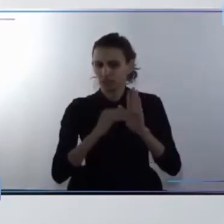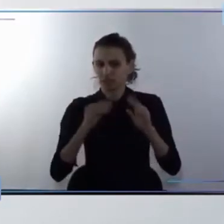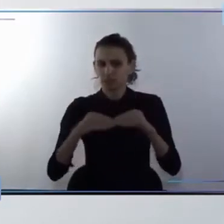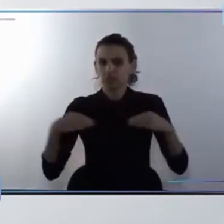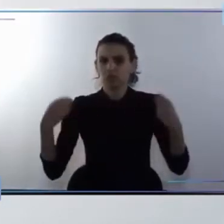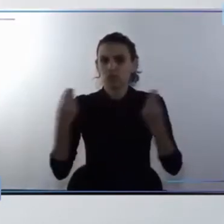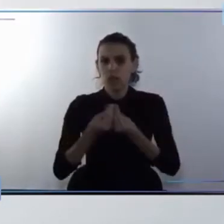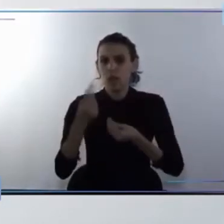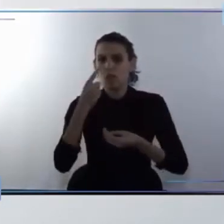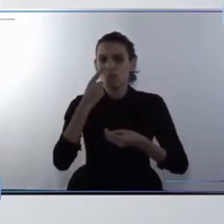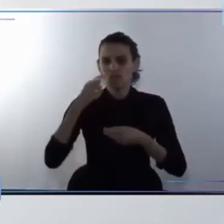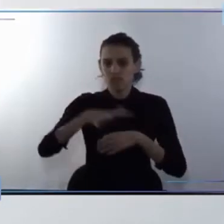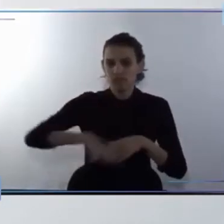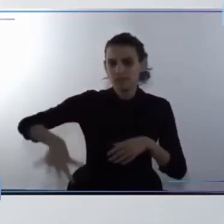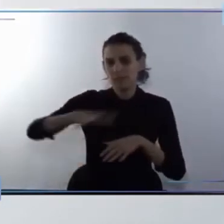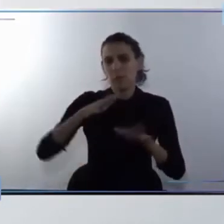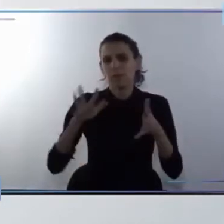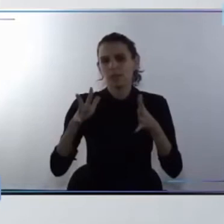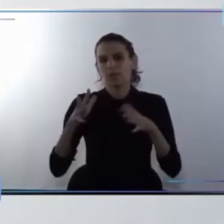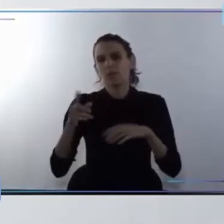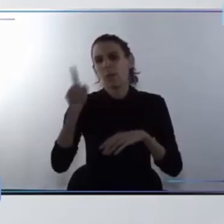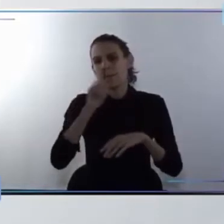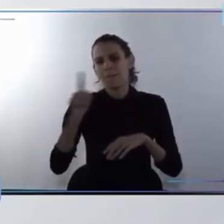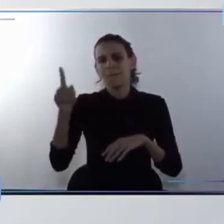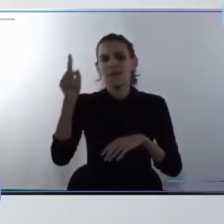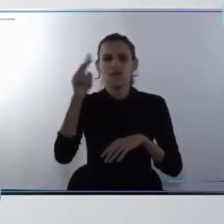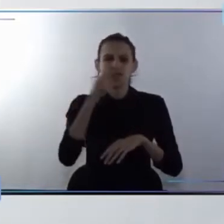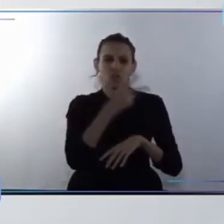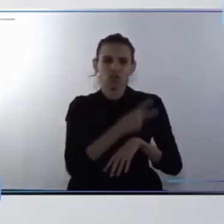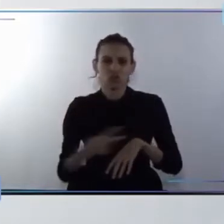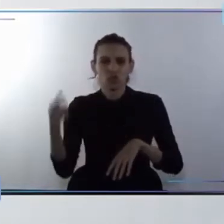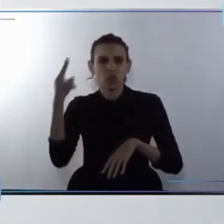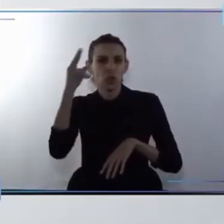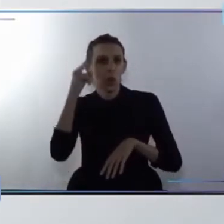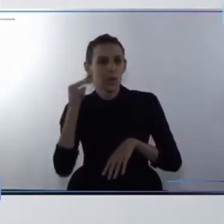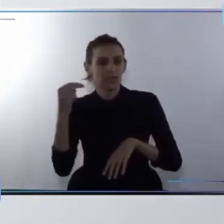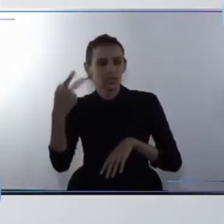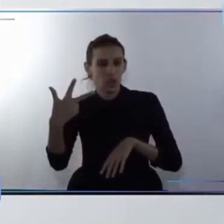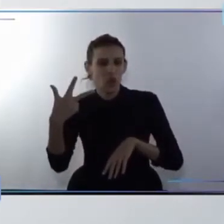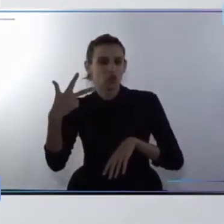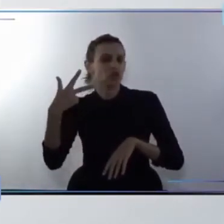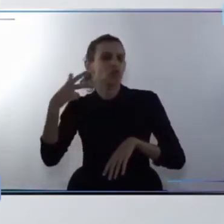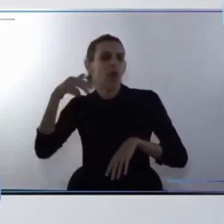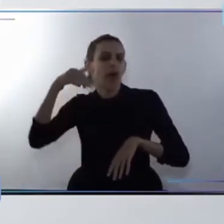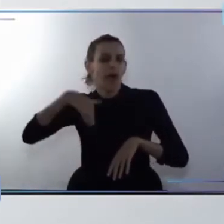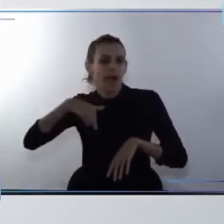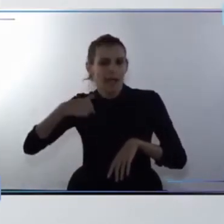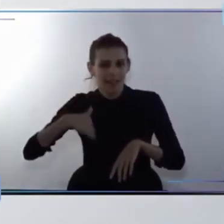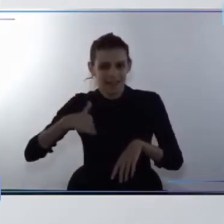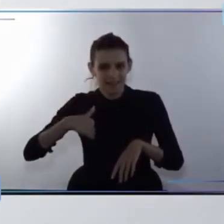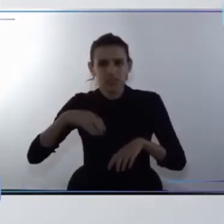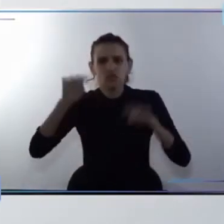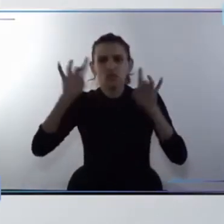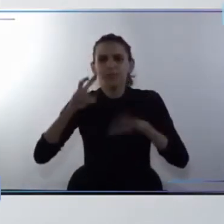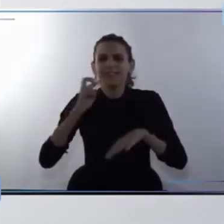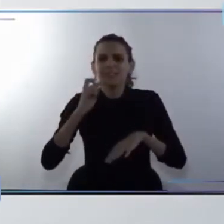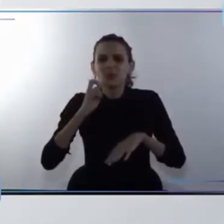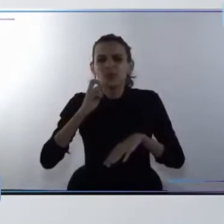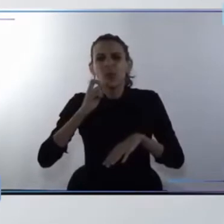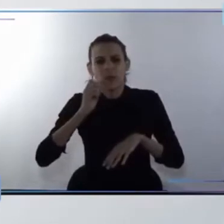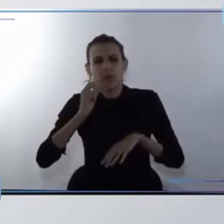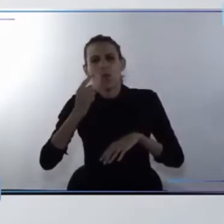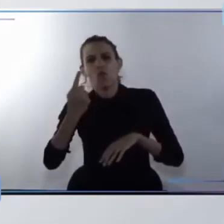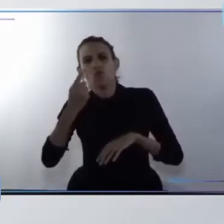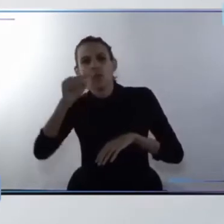es aproximadamente 1.298 en Argentina, solo 19, o el 1.5% tiene